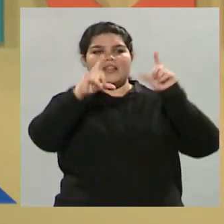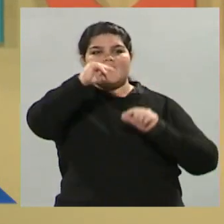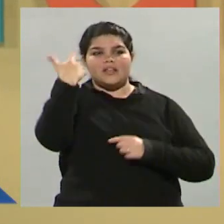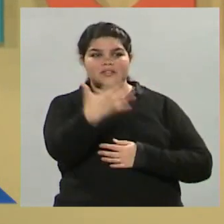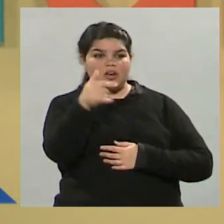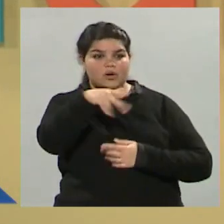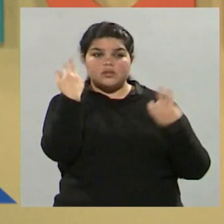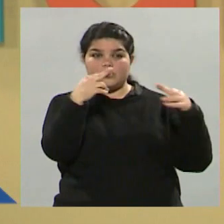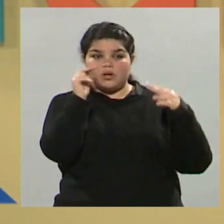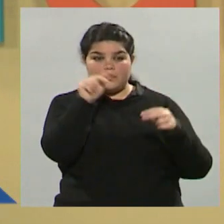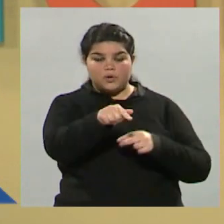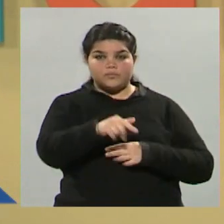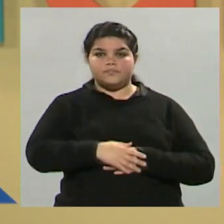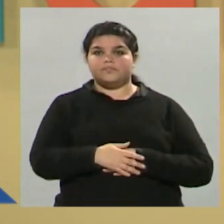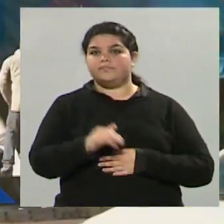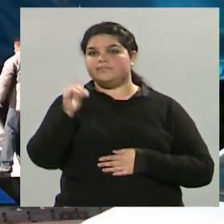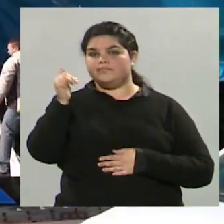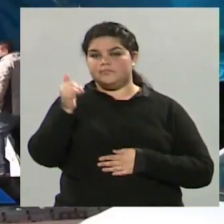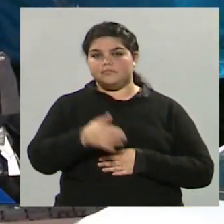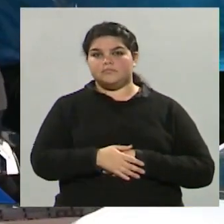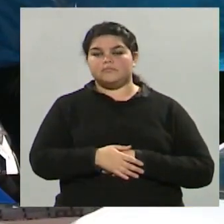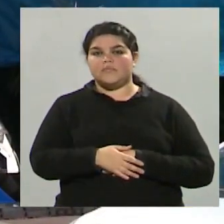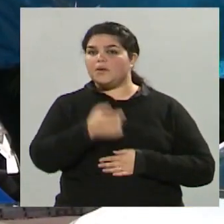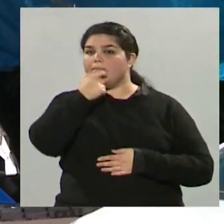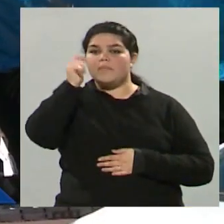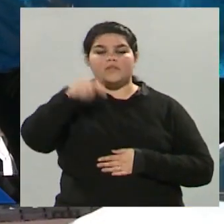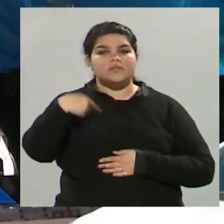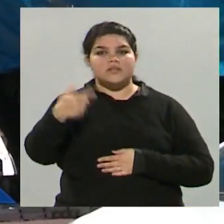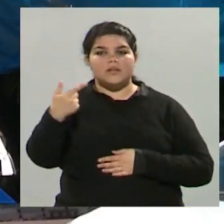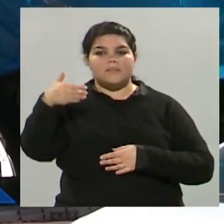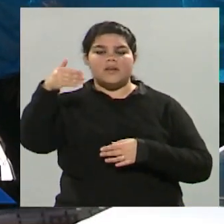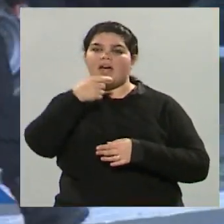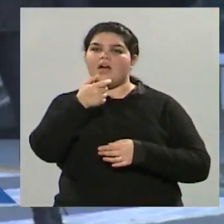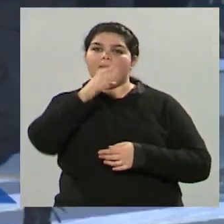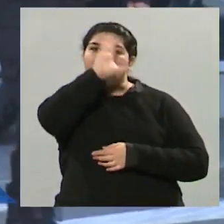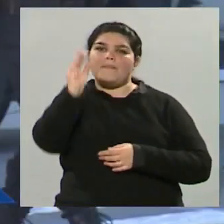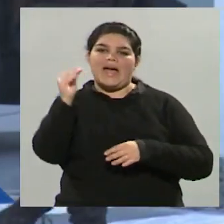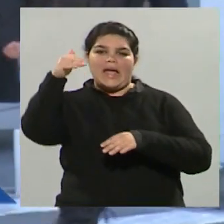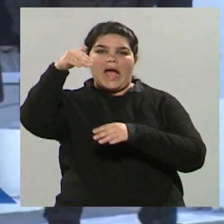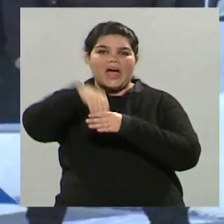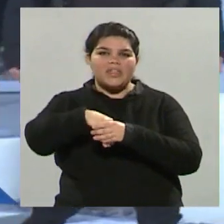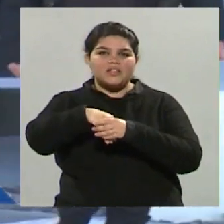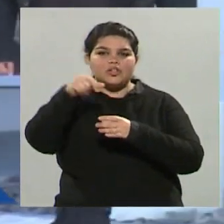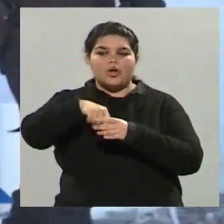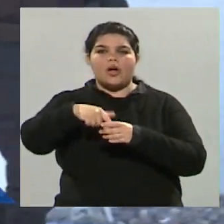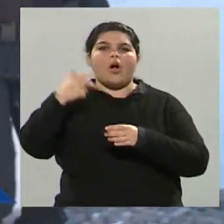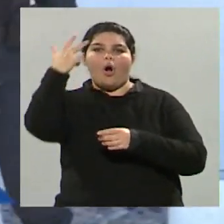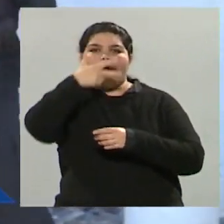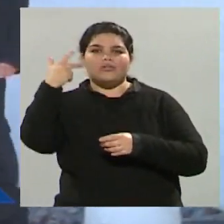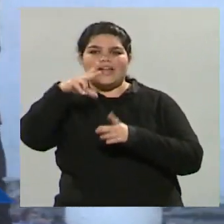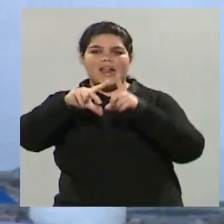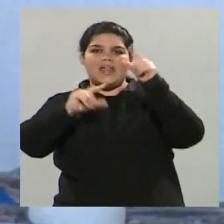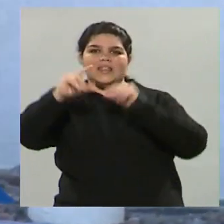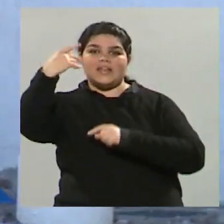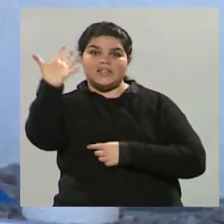de turismo. Así es, mira, Mendoza es la plaza del interior del país que tiene más camas en hoteles de cinco